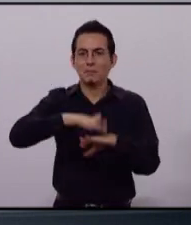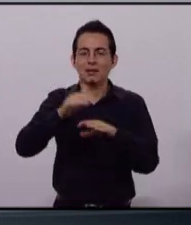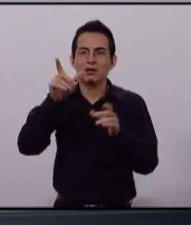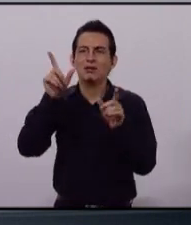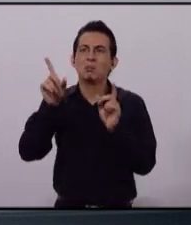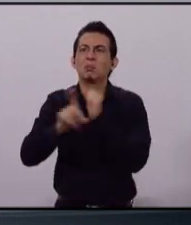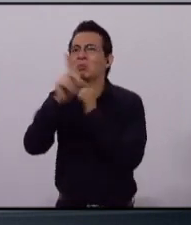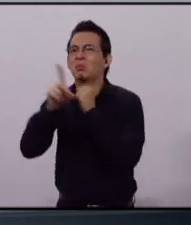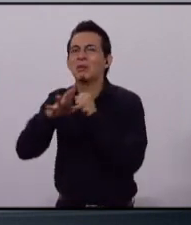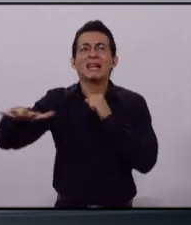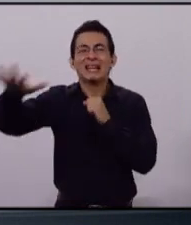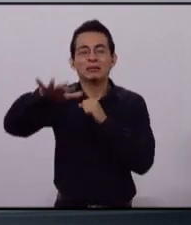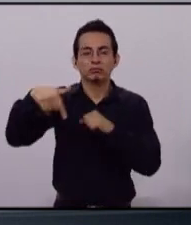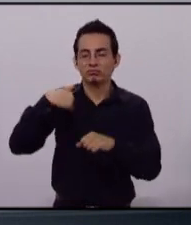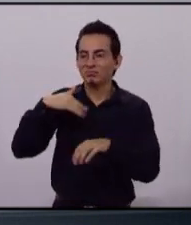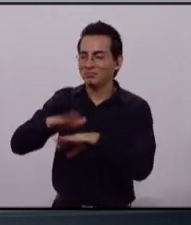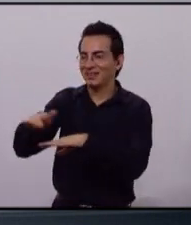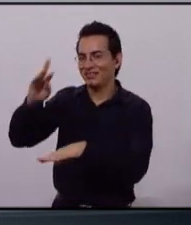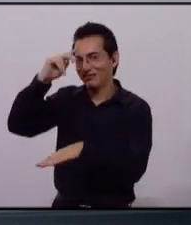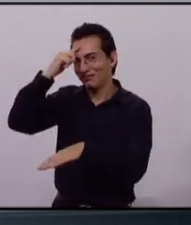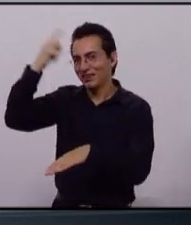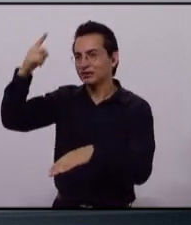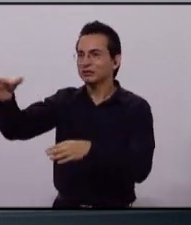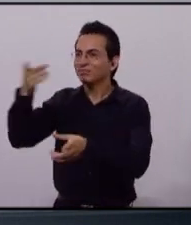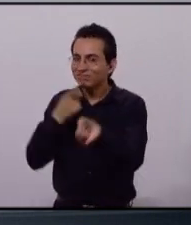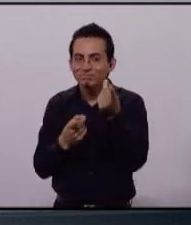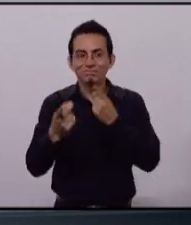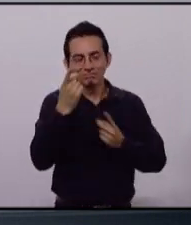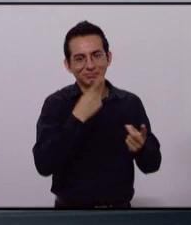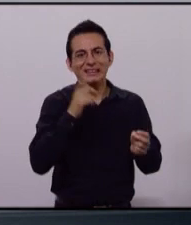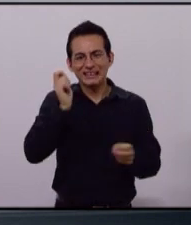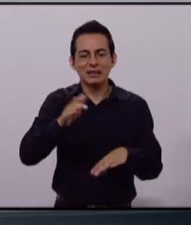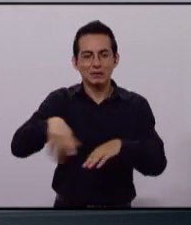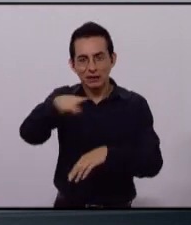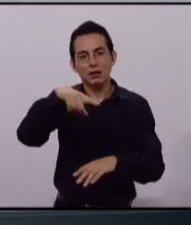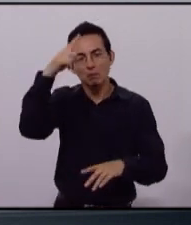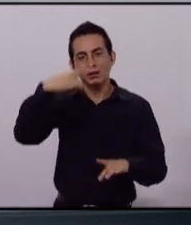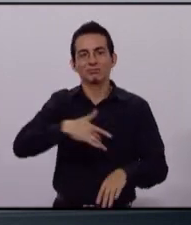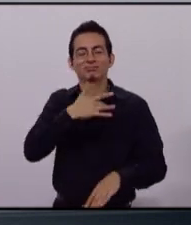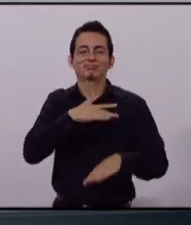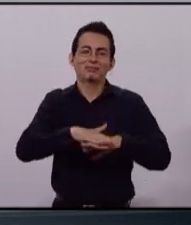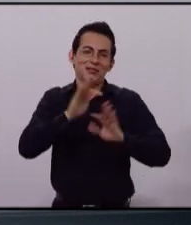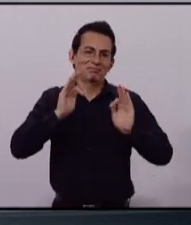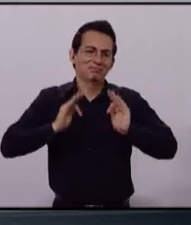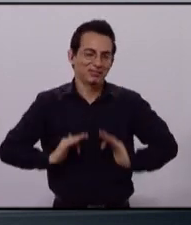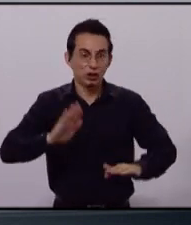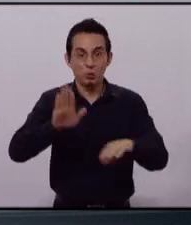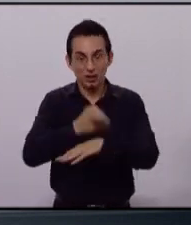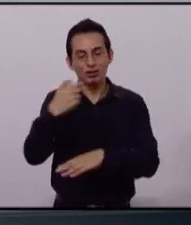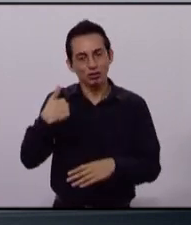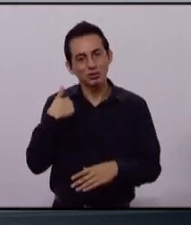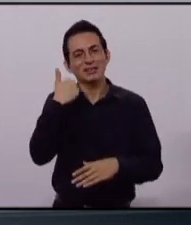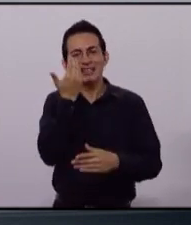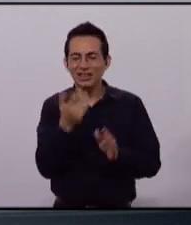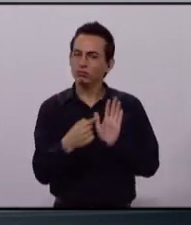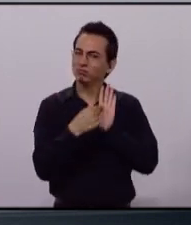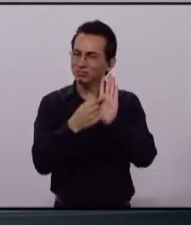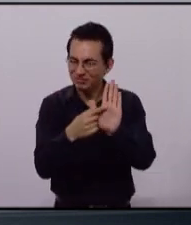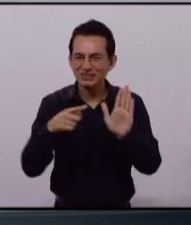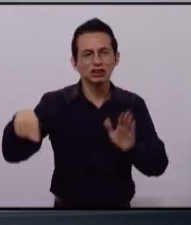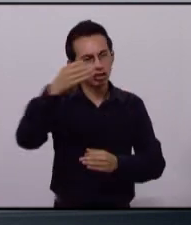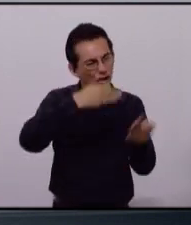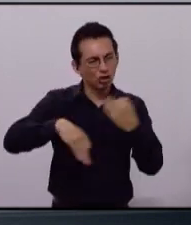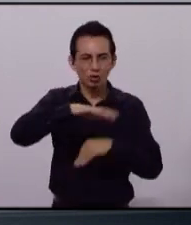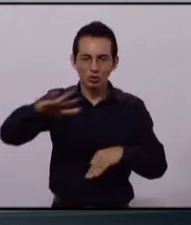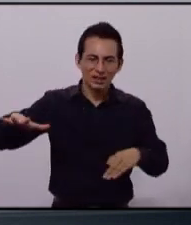comunidad. Es hora de que salgamos y nos sintamos tranquilos. Por eso, propongo que recuperemos juntos las